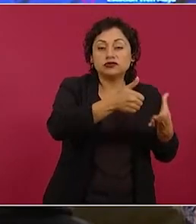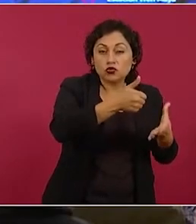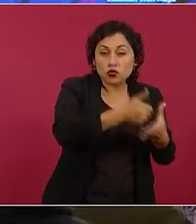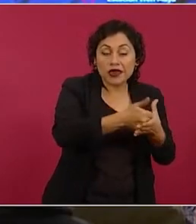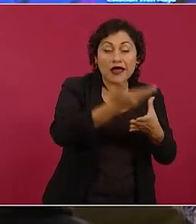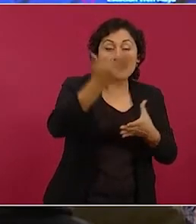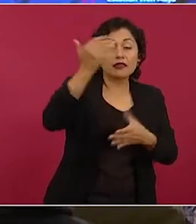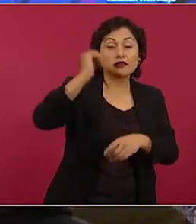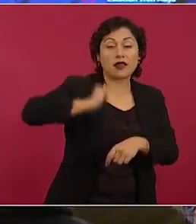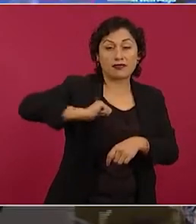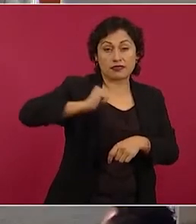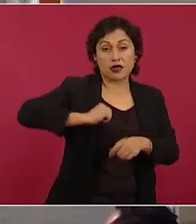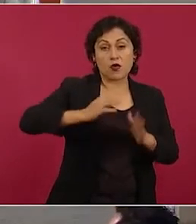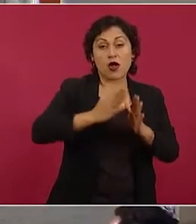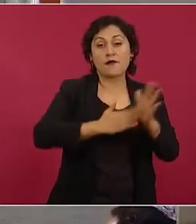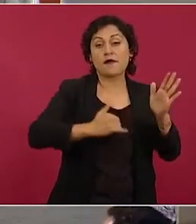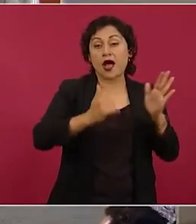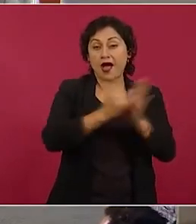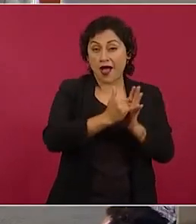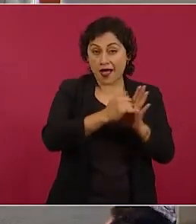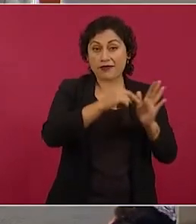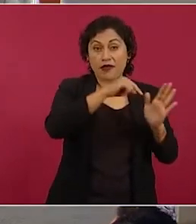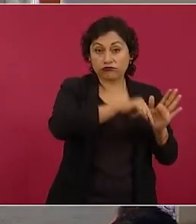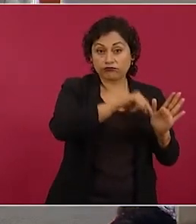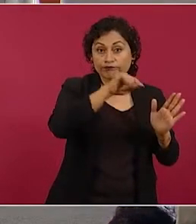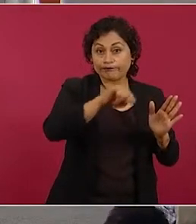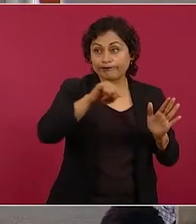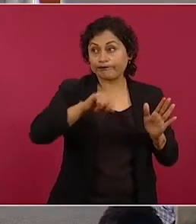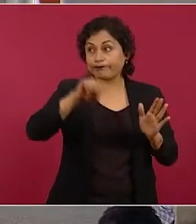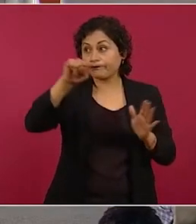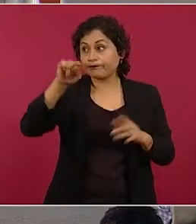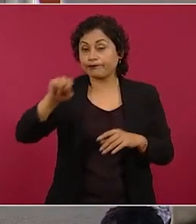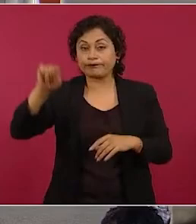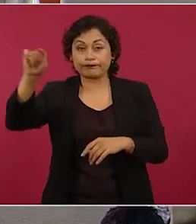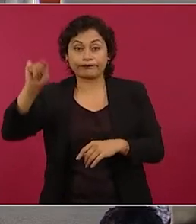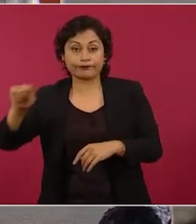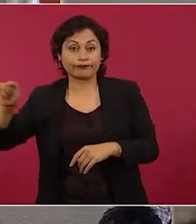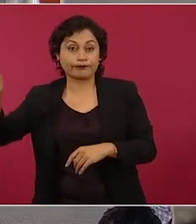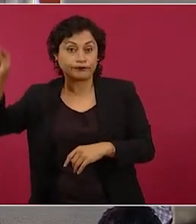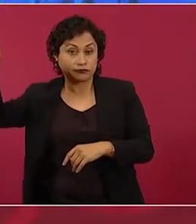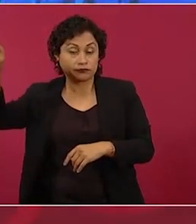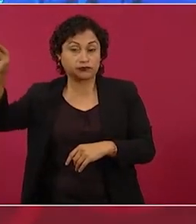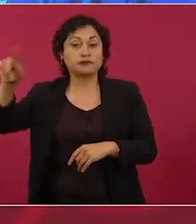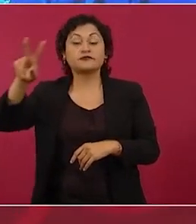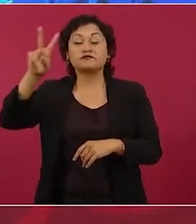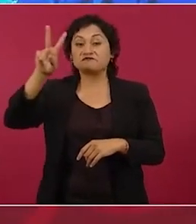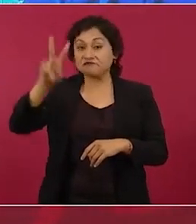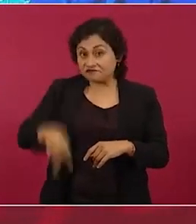es un territorio de la gran